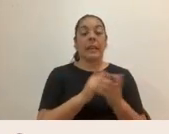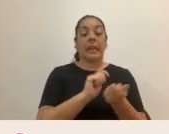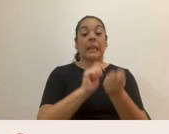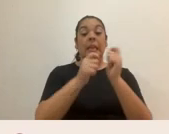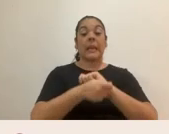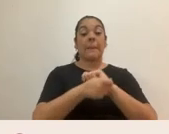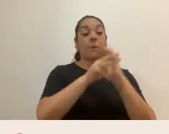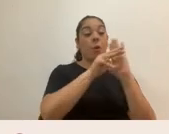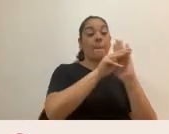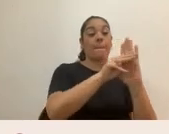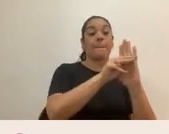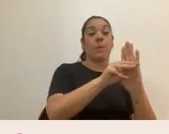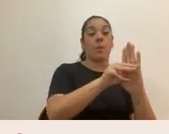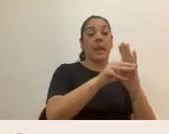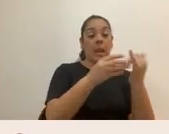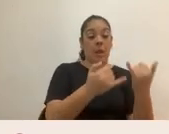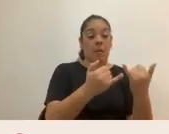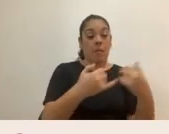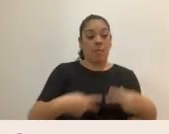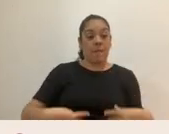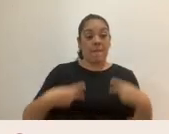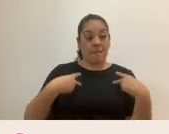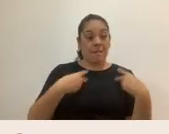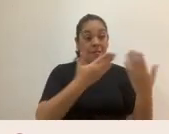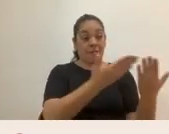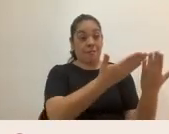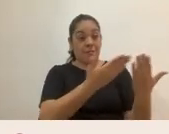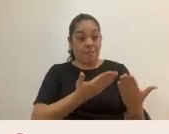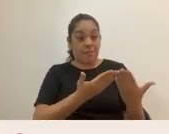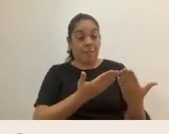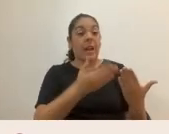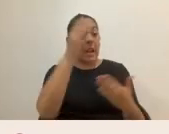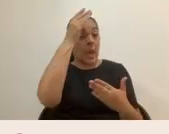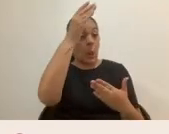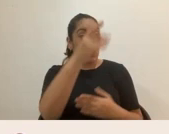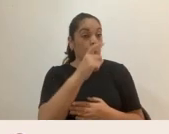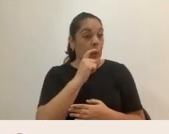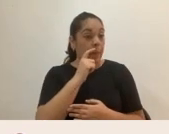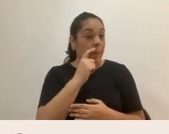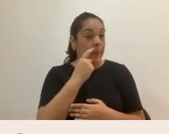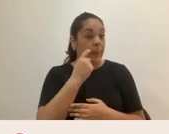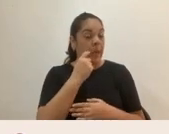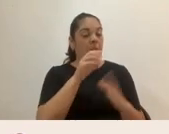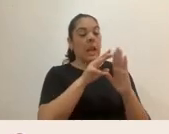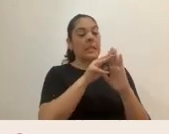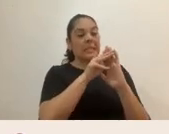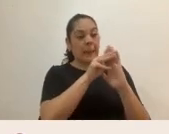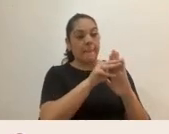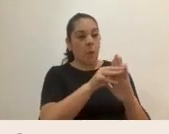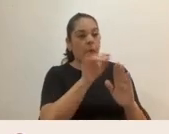modelo en el que vivimos que nos regala la cultura patriarcal, del modelo de dominio sumisión,